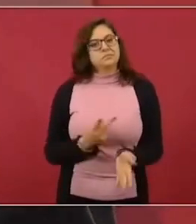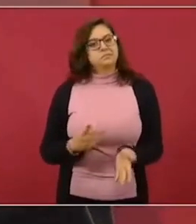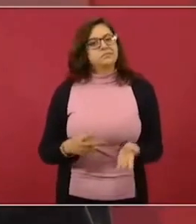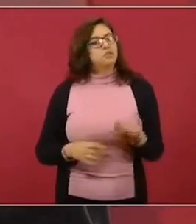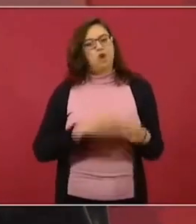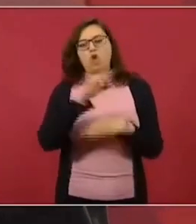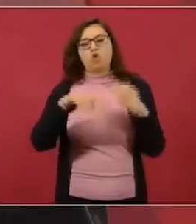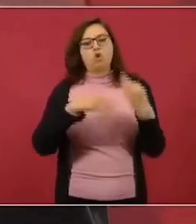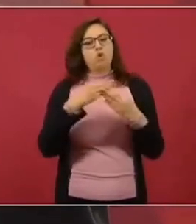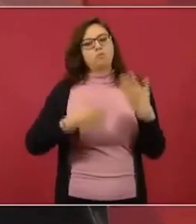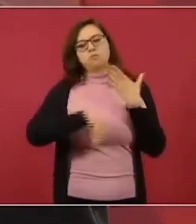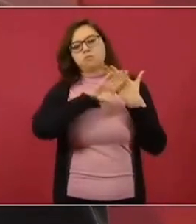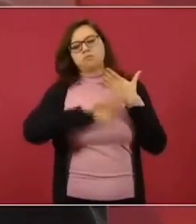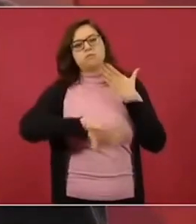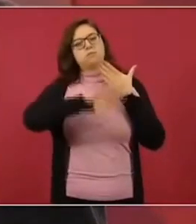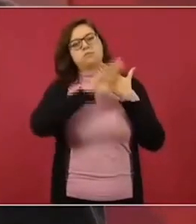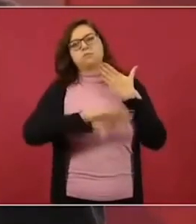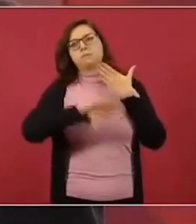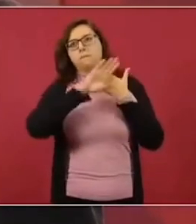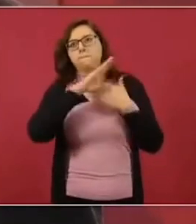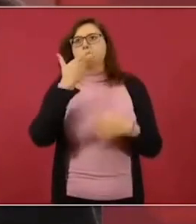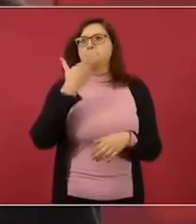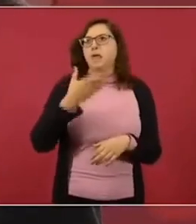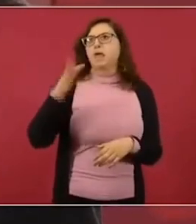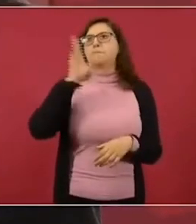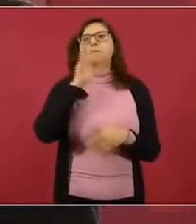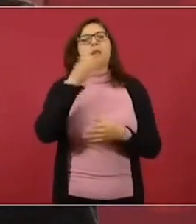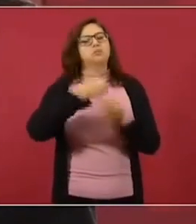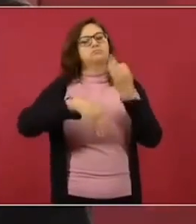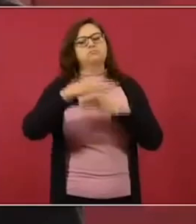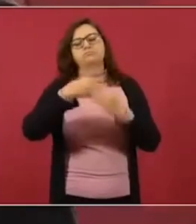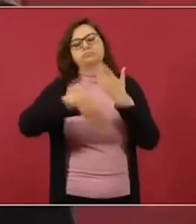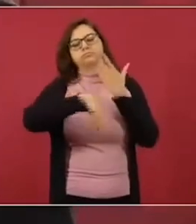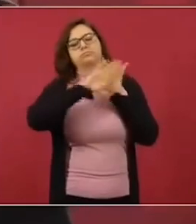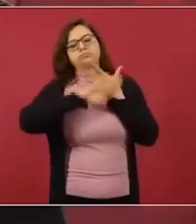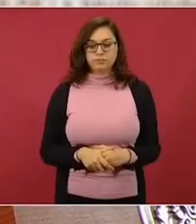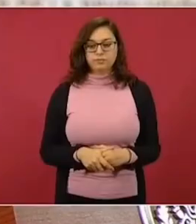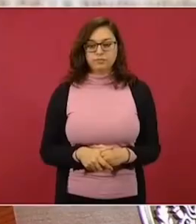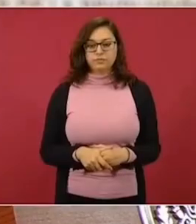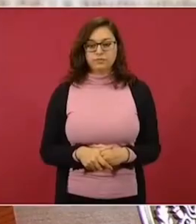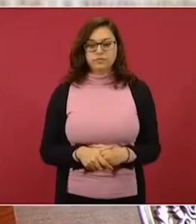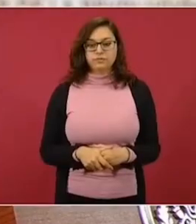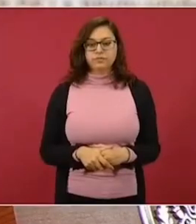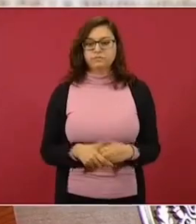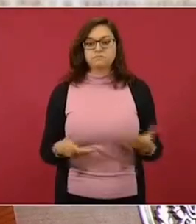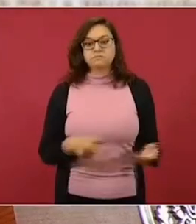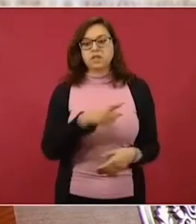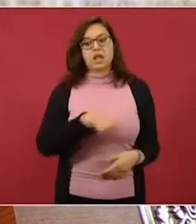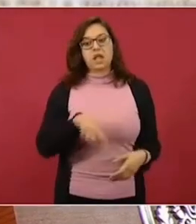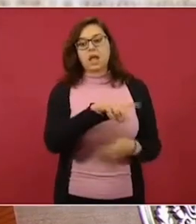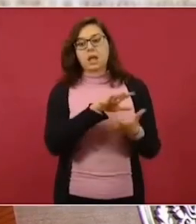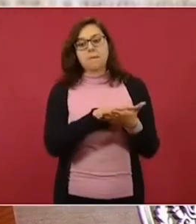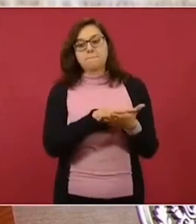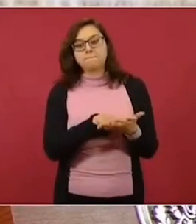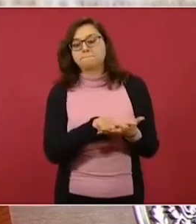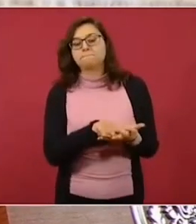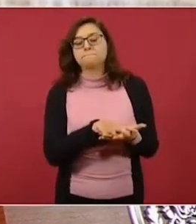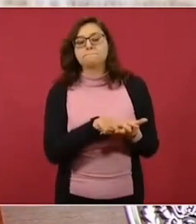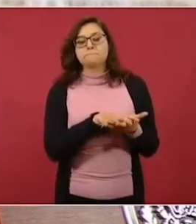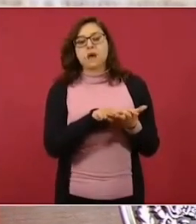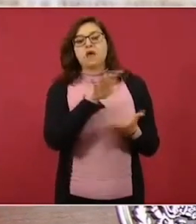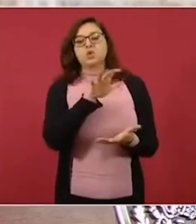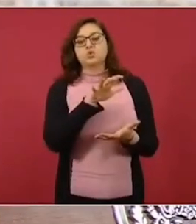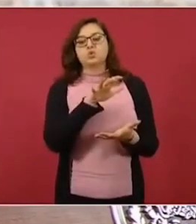el objetivo de el quién es quién en las mentiras de la semana. La mayoría está buscando